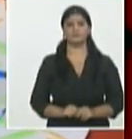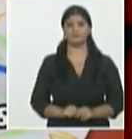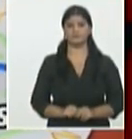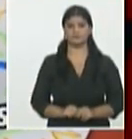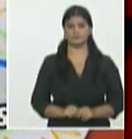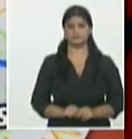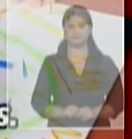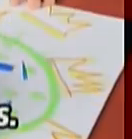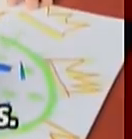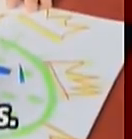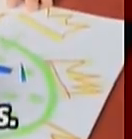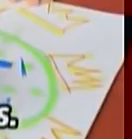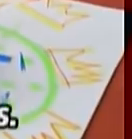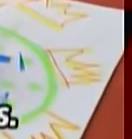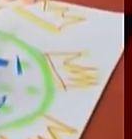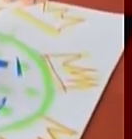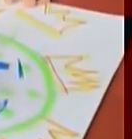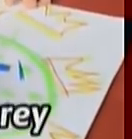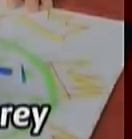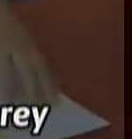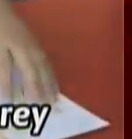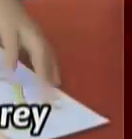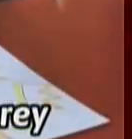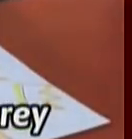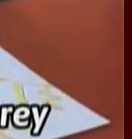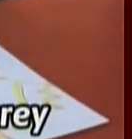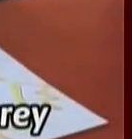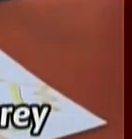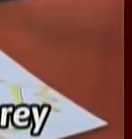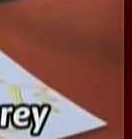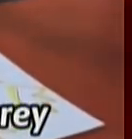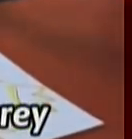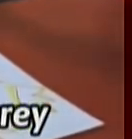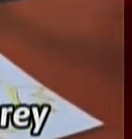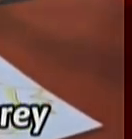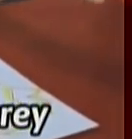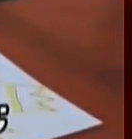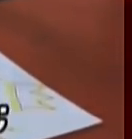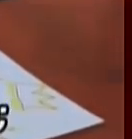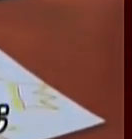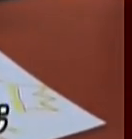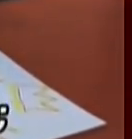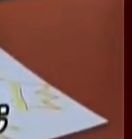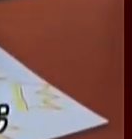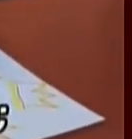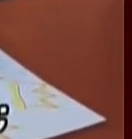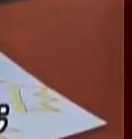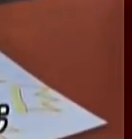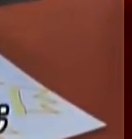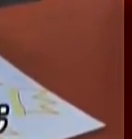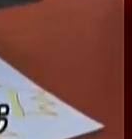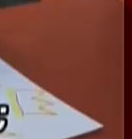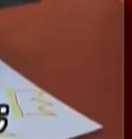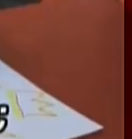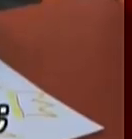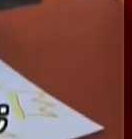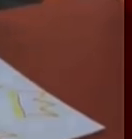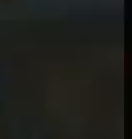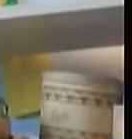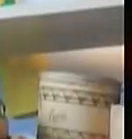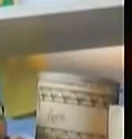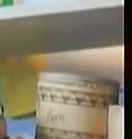visito que tiene coronas por todas partes y aunque se cree que es el rey por tener tantas